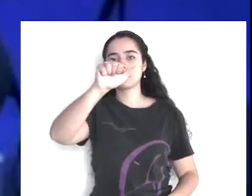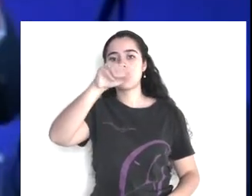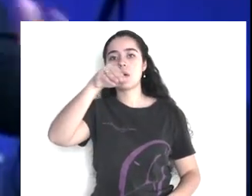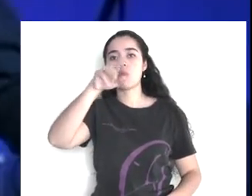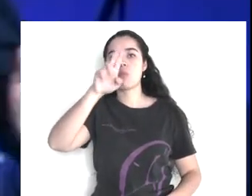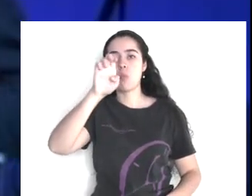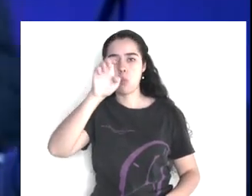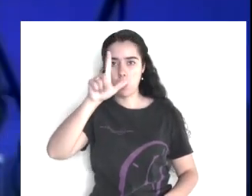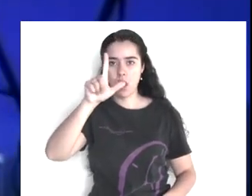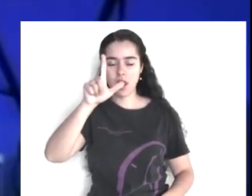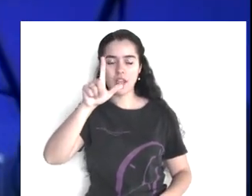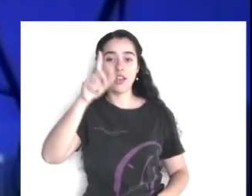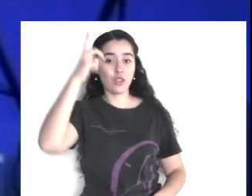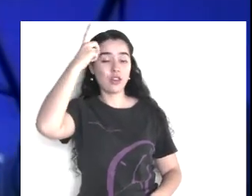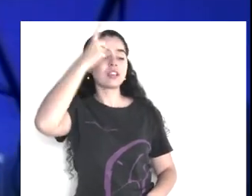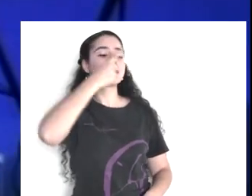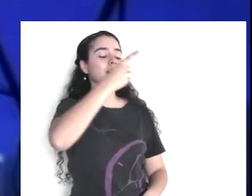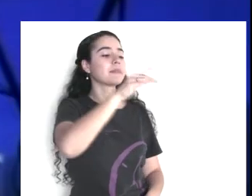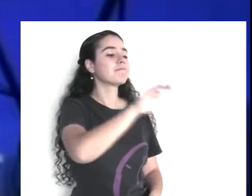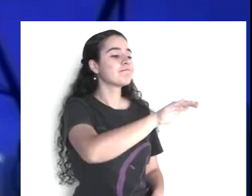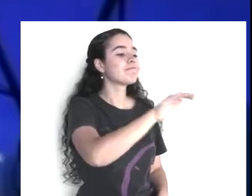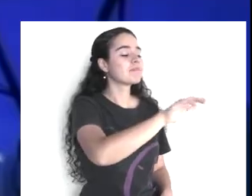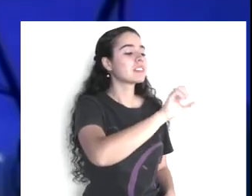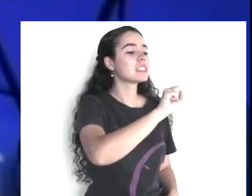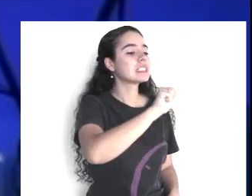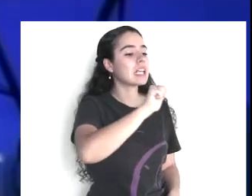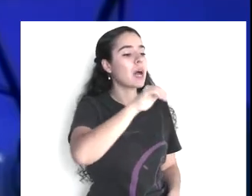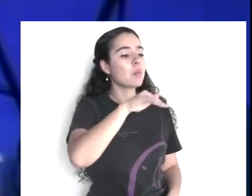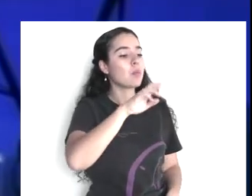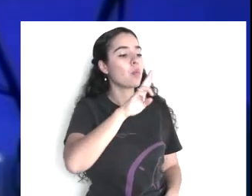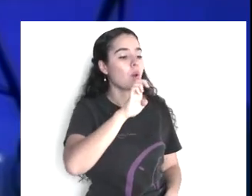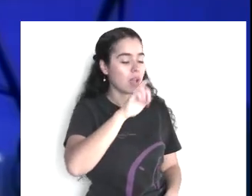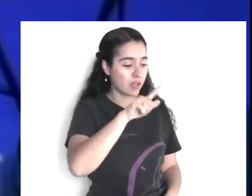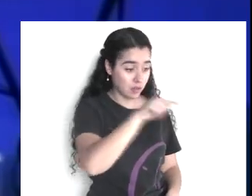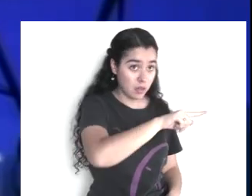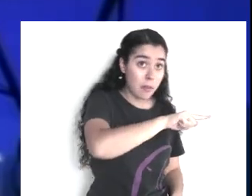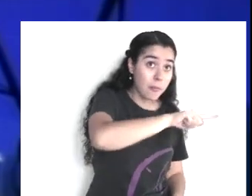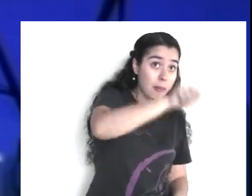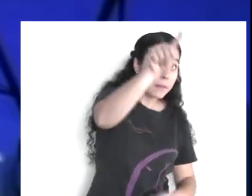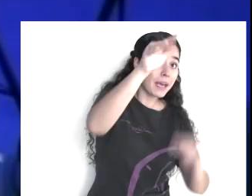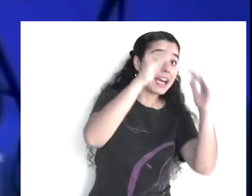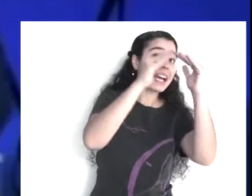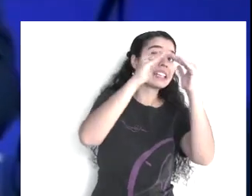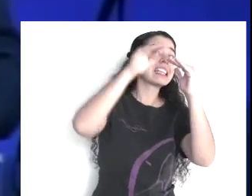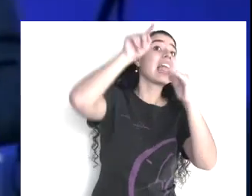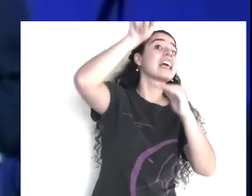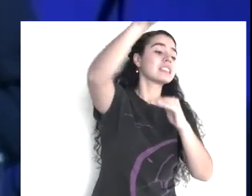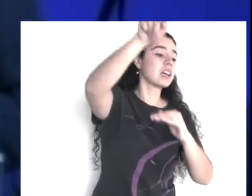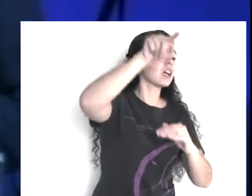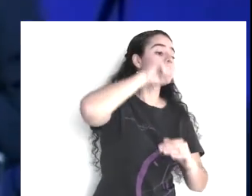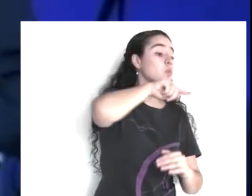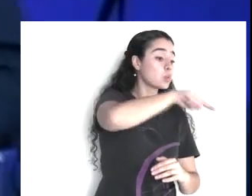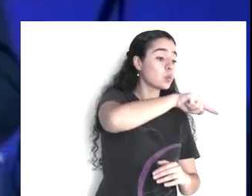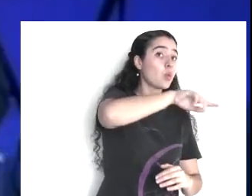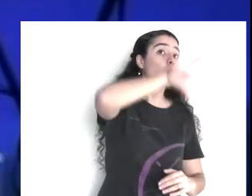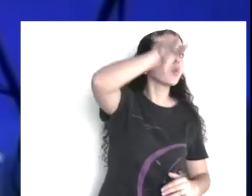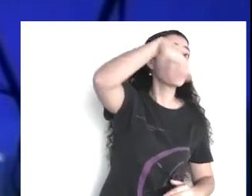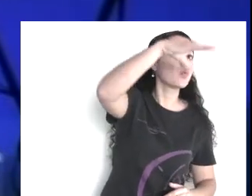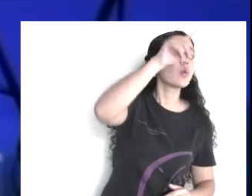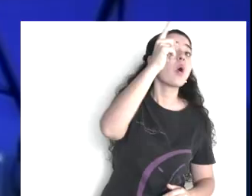y escoja a un hombre, a uno de sus hijos, para ponerlo por rey, en Israel.